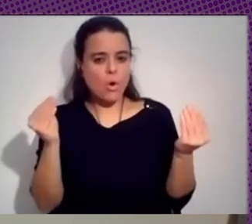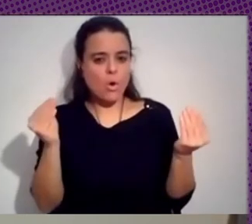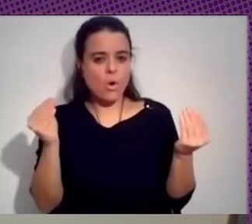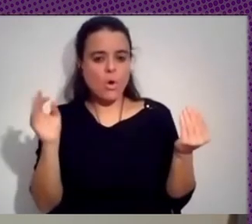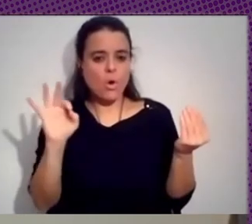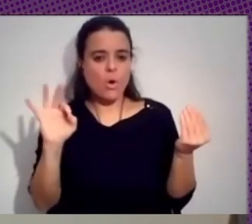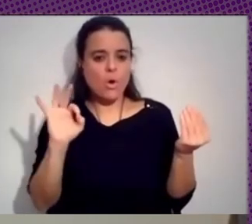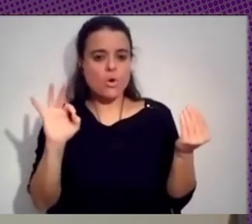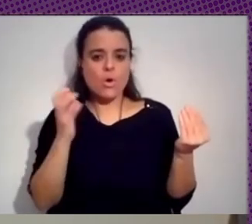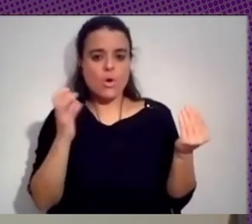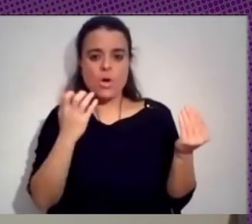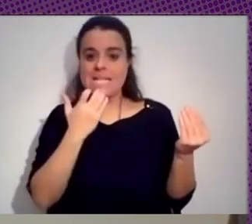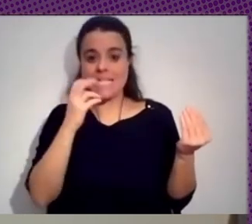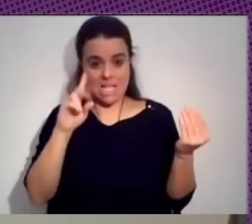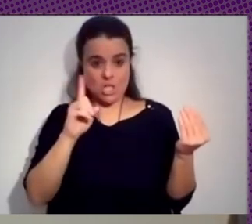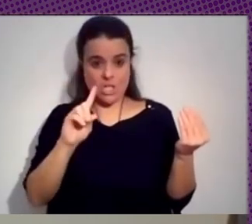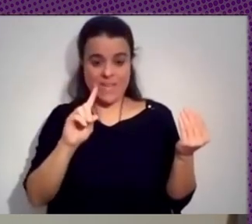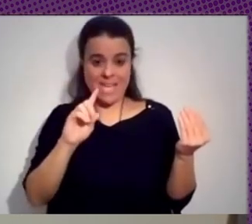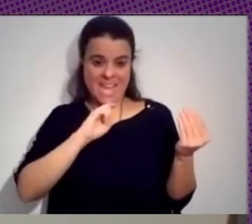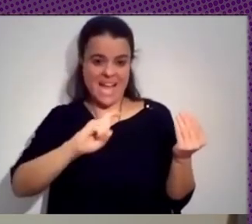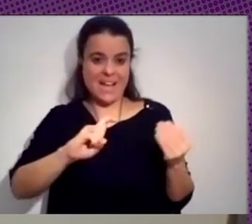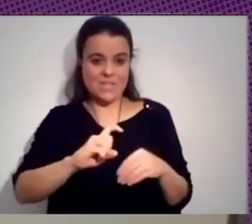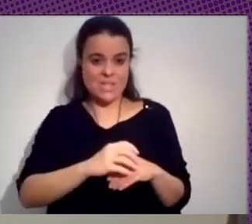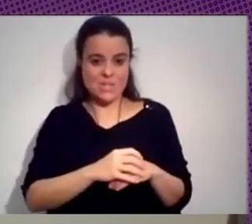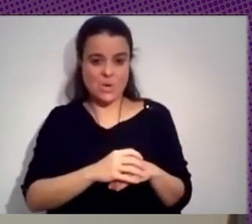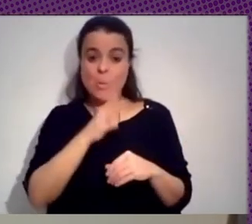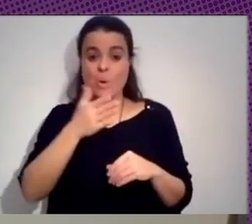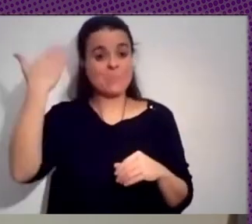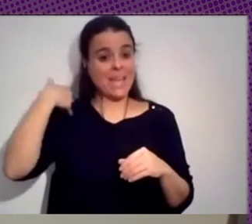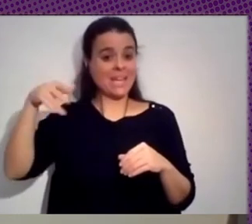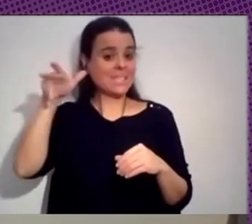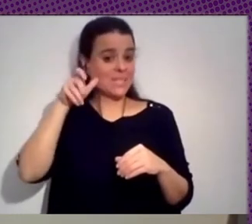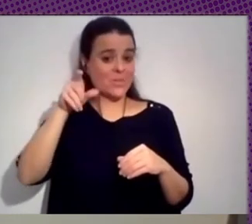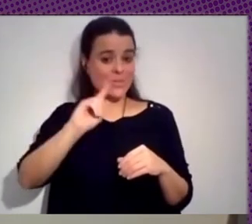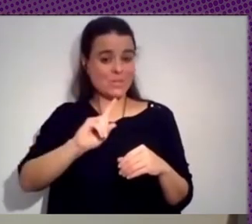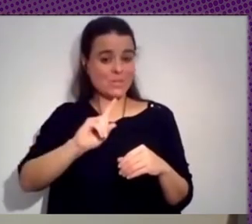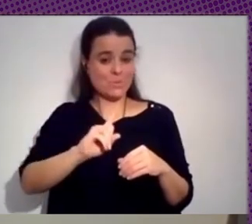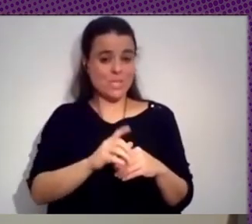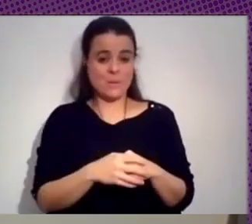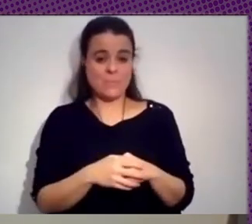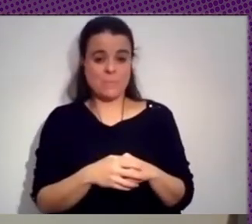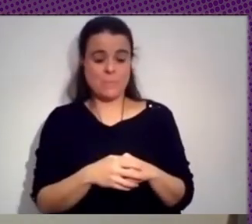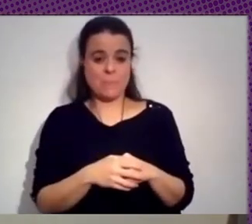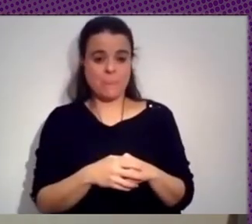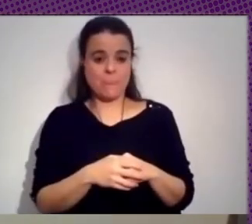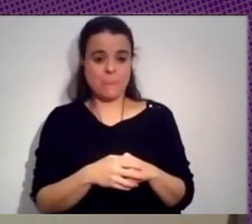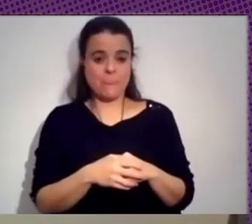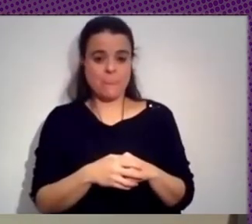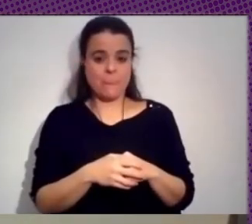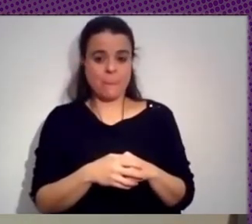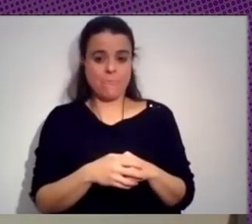ve, te voy a dar un aviso, porque como no se escuchaba antes, si va a en la misma manera,